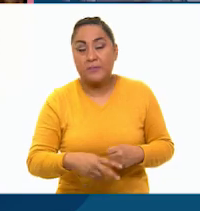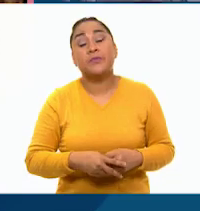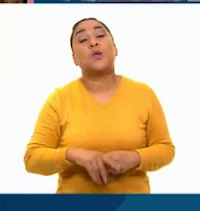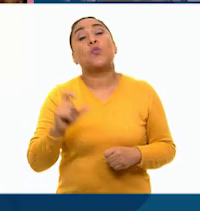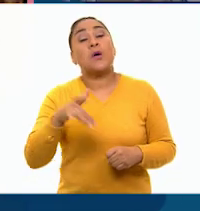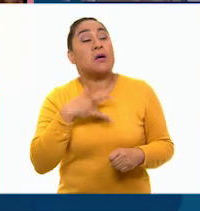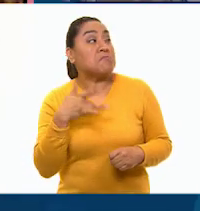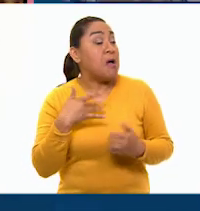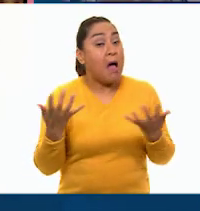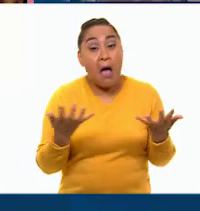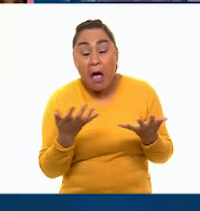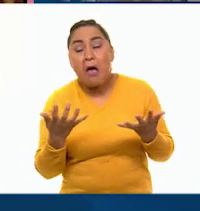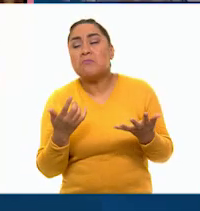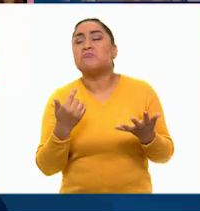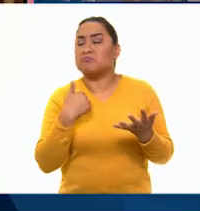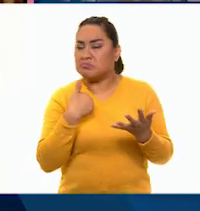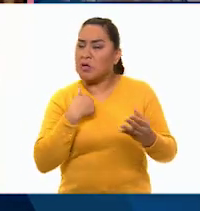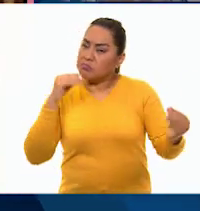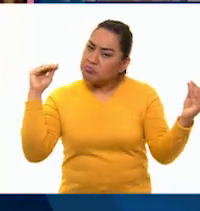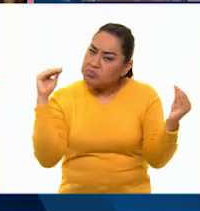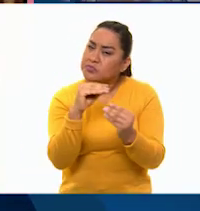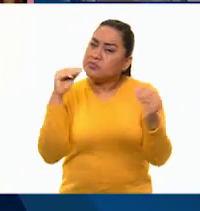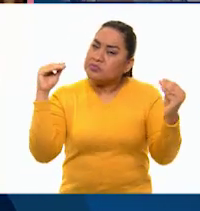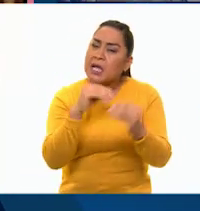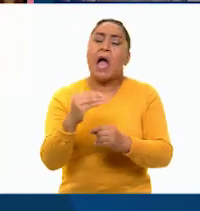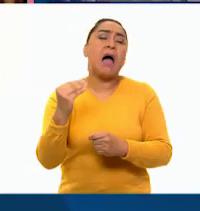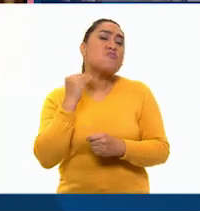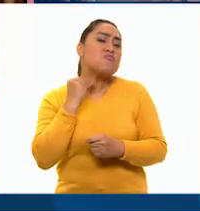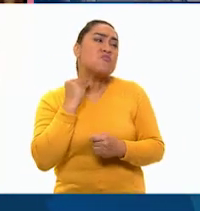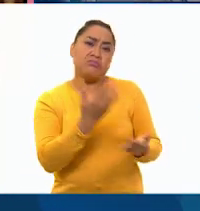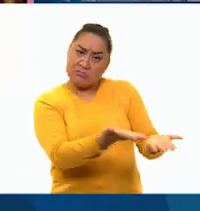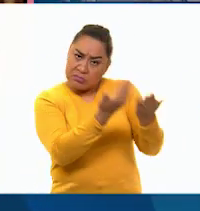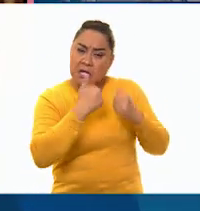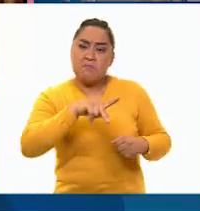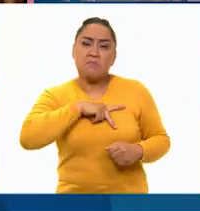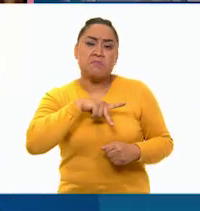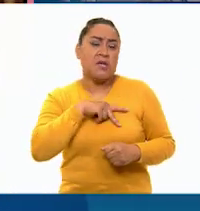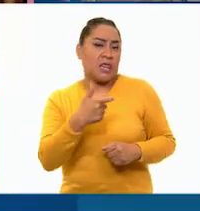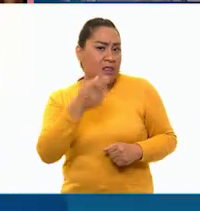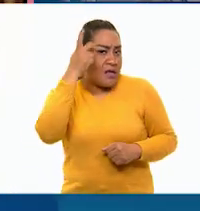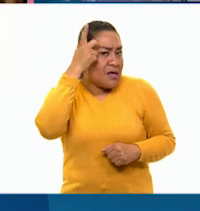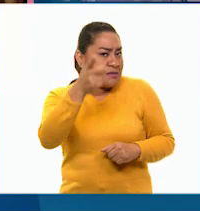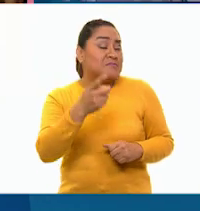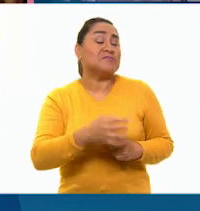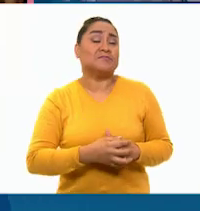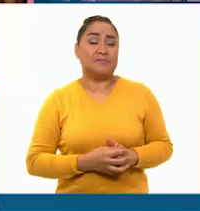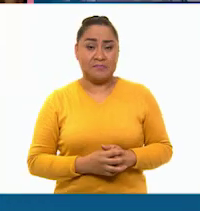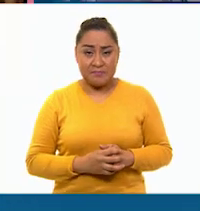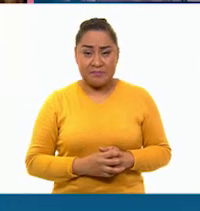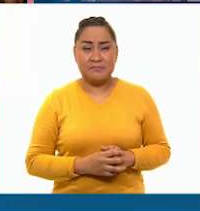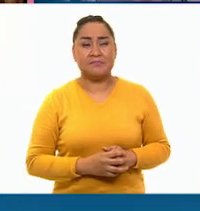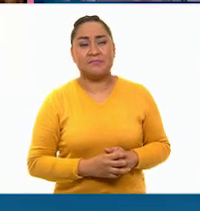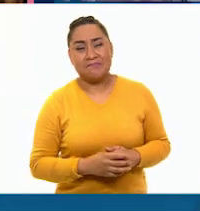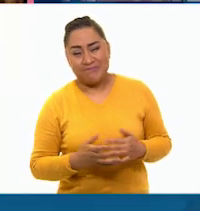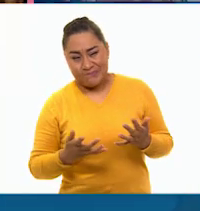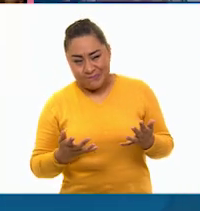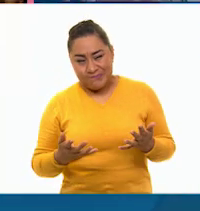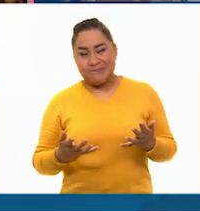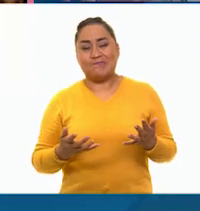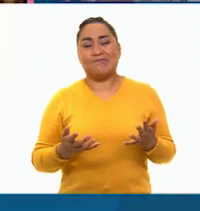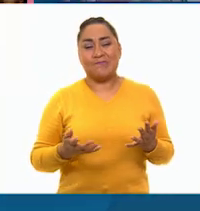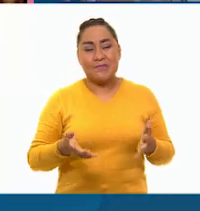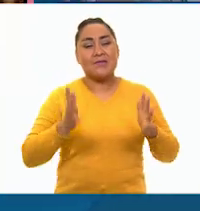libres, peleaba con abogados para que me regresaran mi dinero. Pero ya habíamos